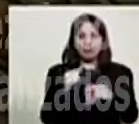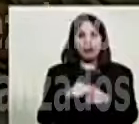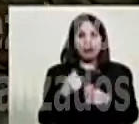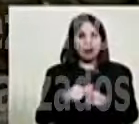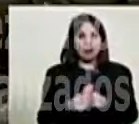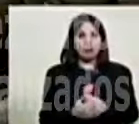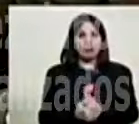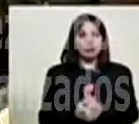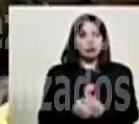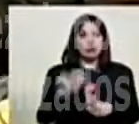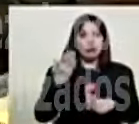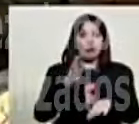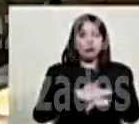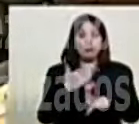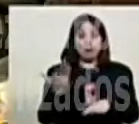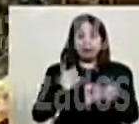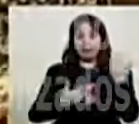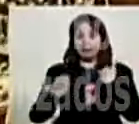recibieron heridas.